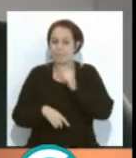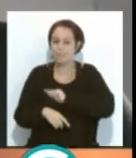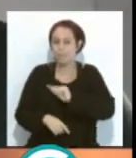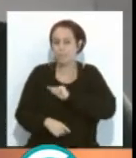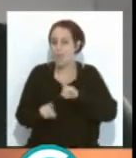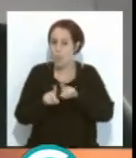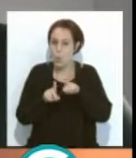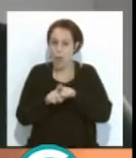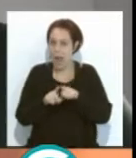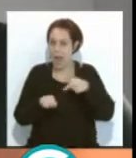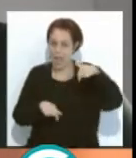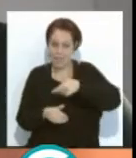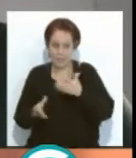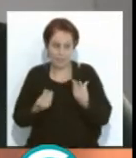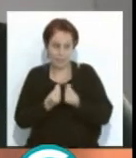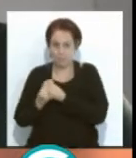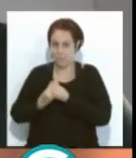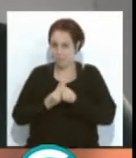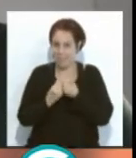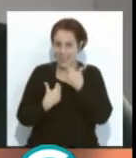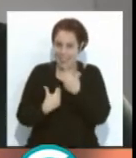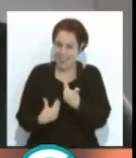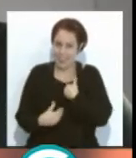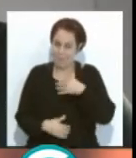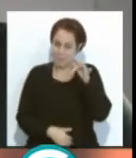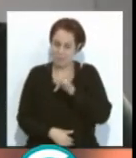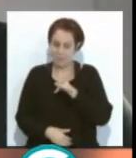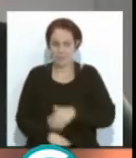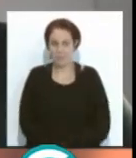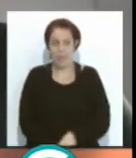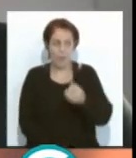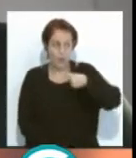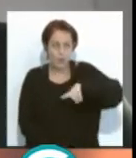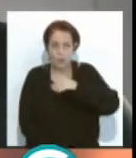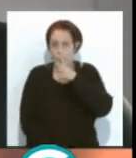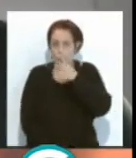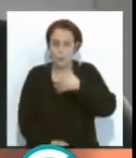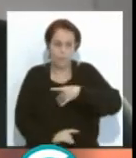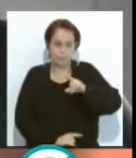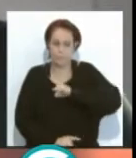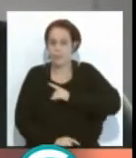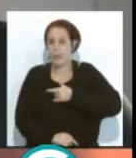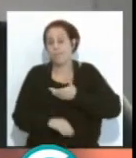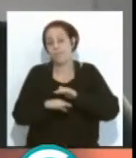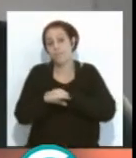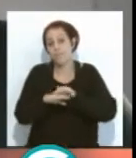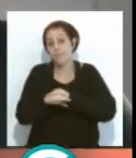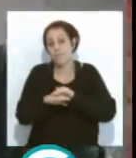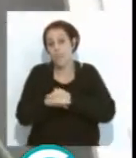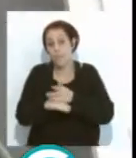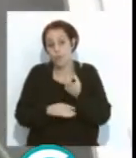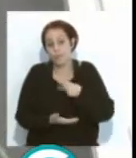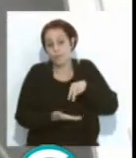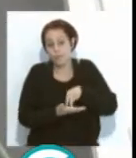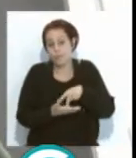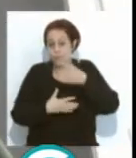como si estuvieras aquí en el plató. Muchas gracias por atendernos. A vosotros por la llamada. Eso, siento no poder estar allí físicamente,